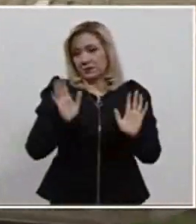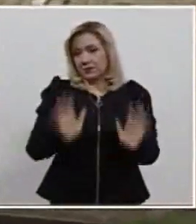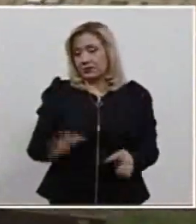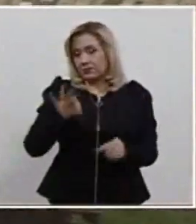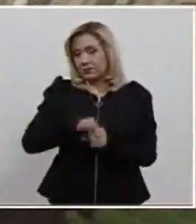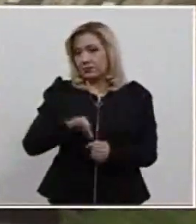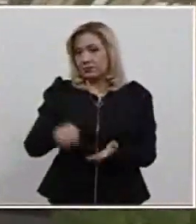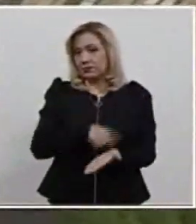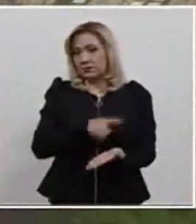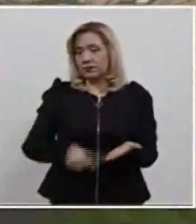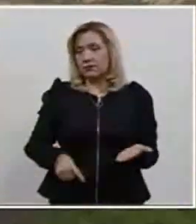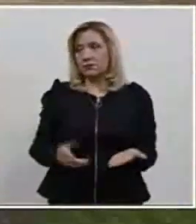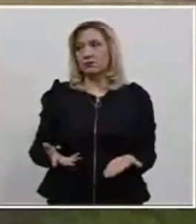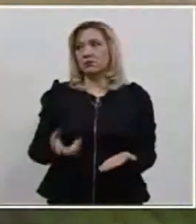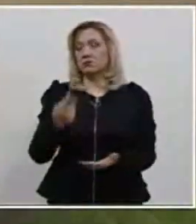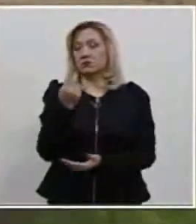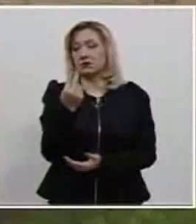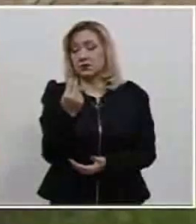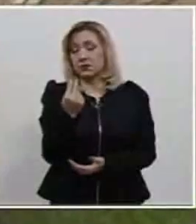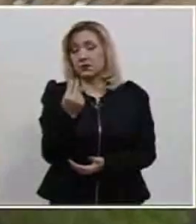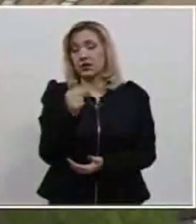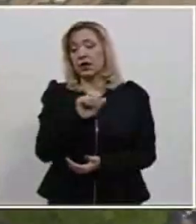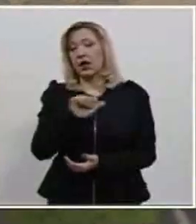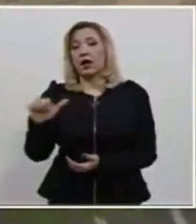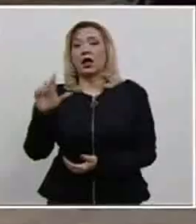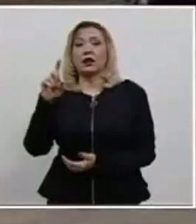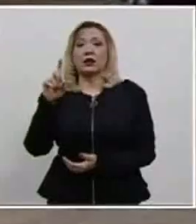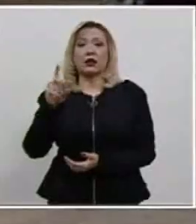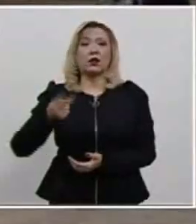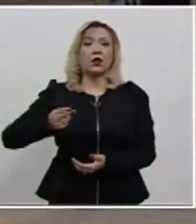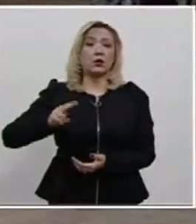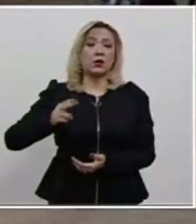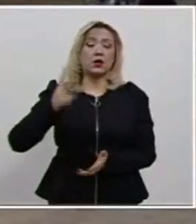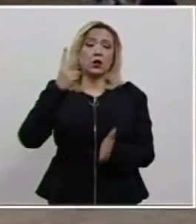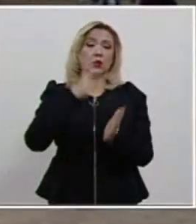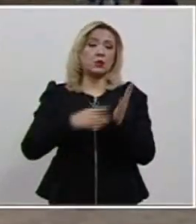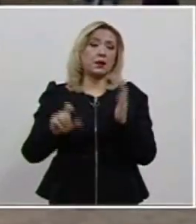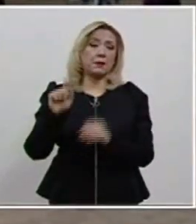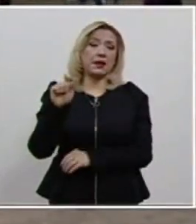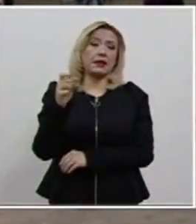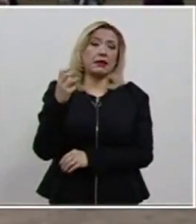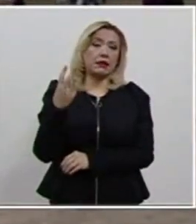se daría entre el 25 y 30 de noviembre de 2023.